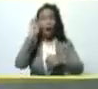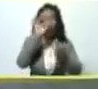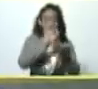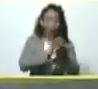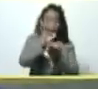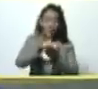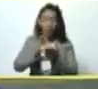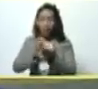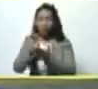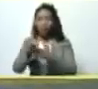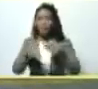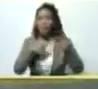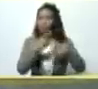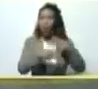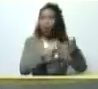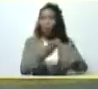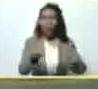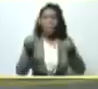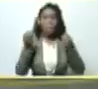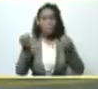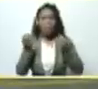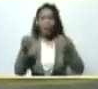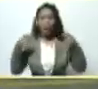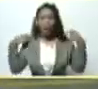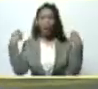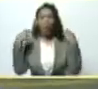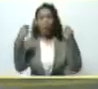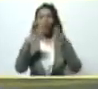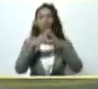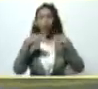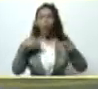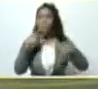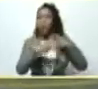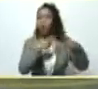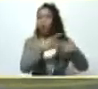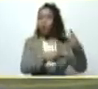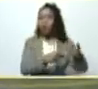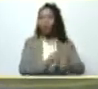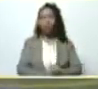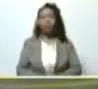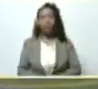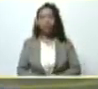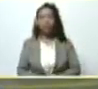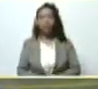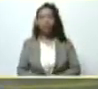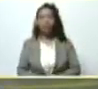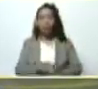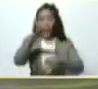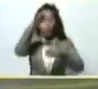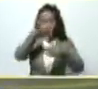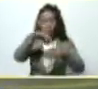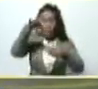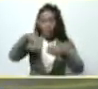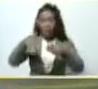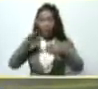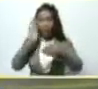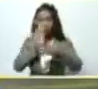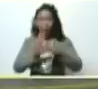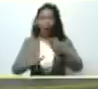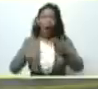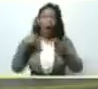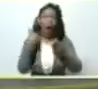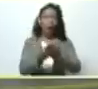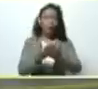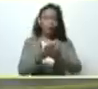productiva para promover todo el proceso desde la siembra hasta el hogar